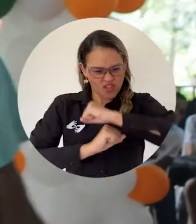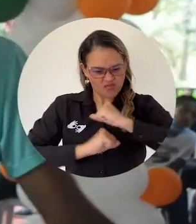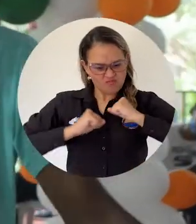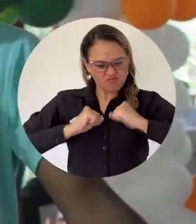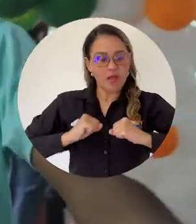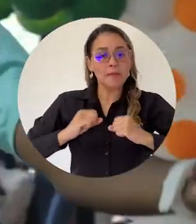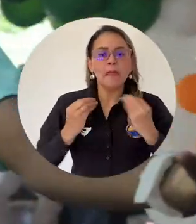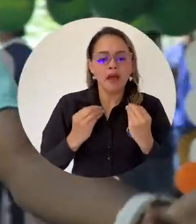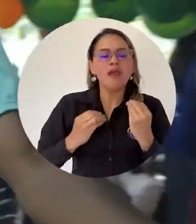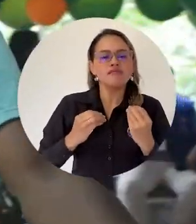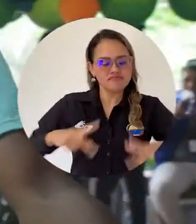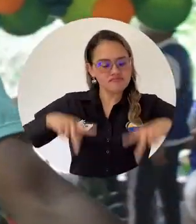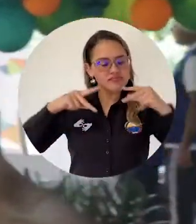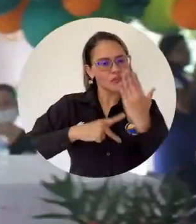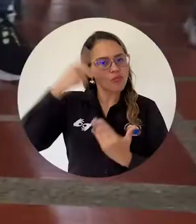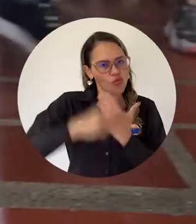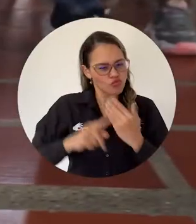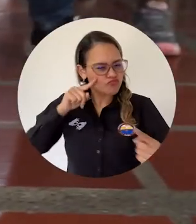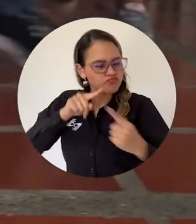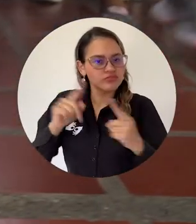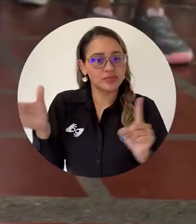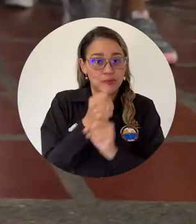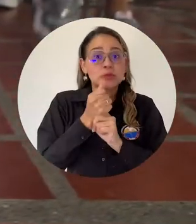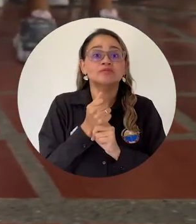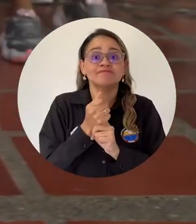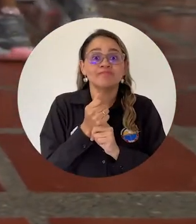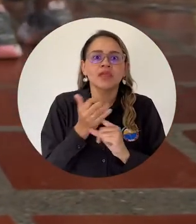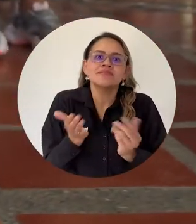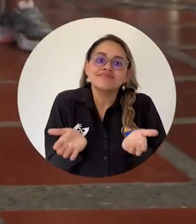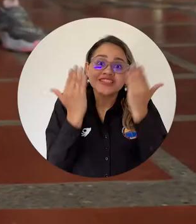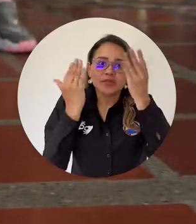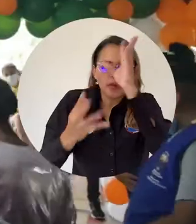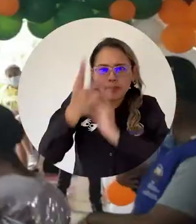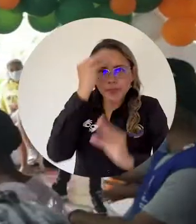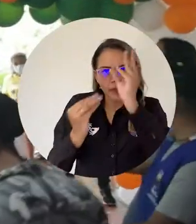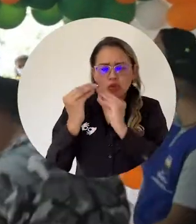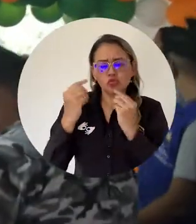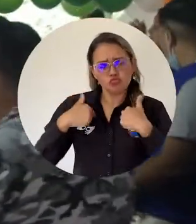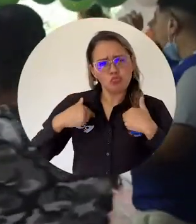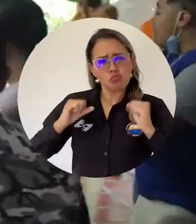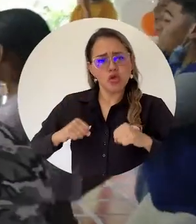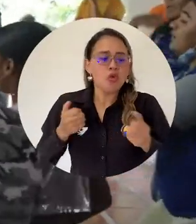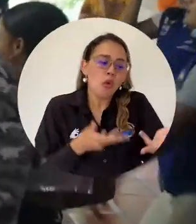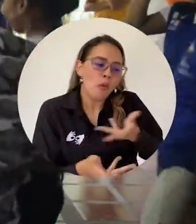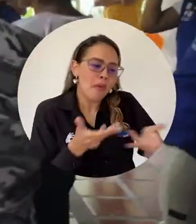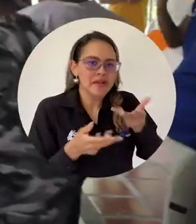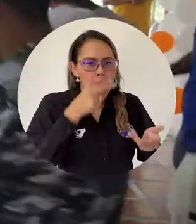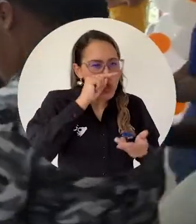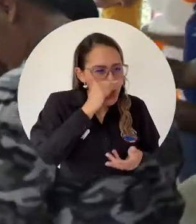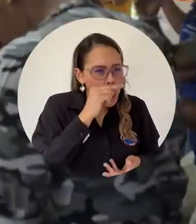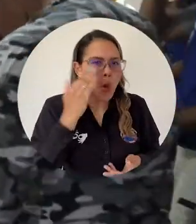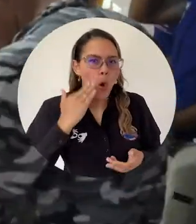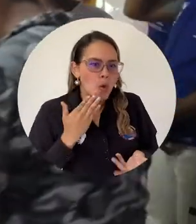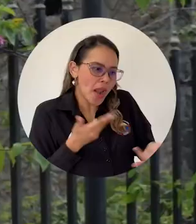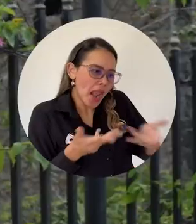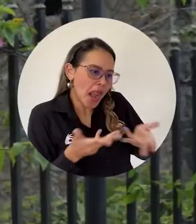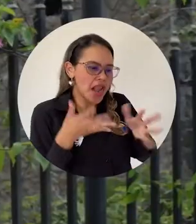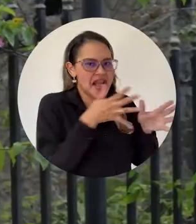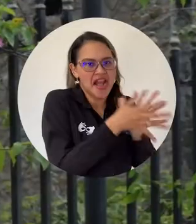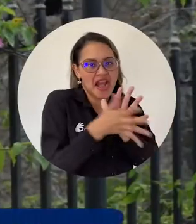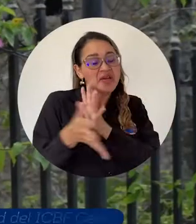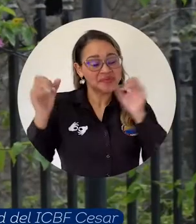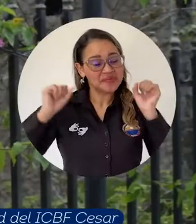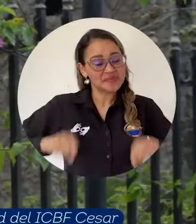proyecto de vida pueda funcionar. Y yo creo que por medio de lo aprendido, todos esos pensamientos yo se los puedo compartir a los niños y jóvenes de mi barrio.